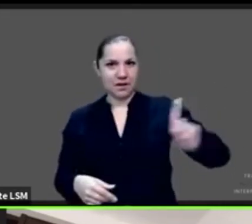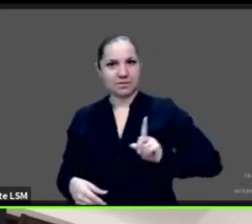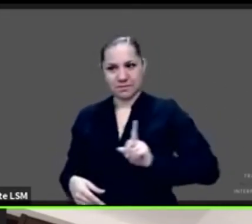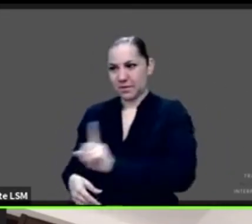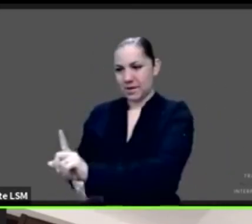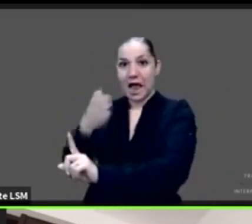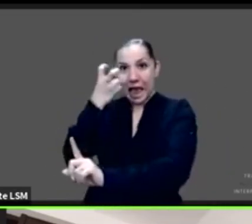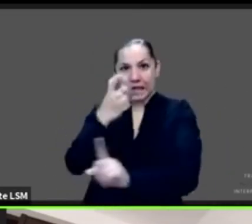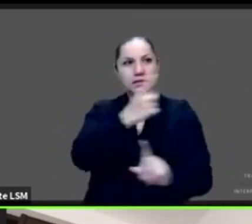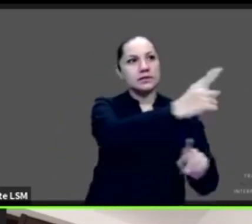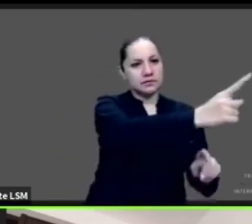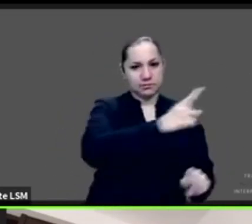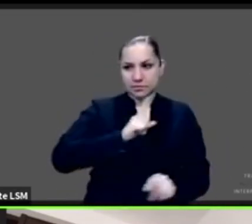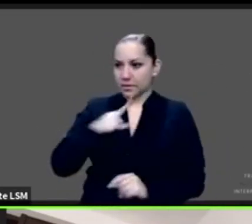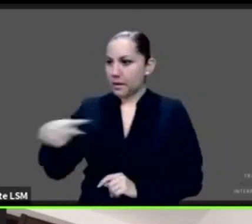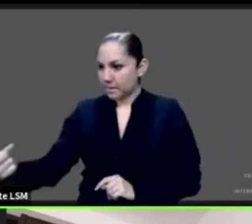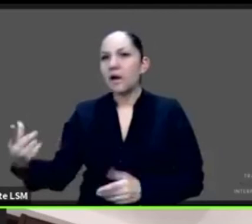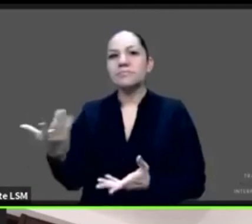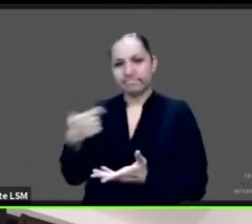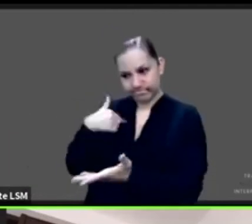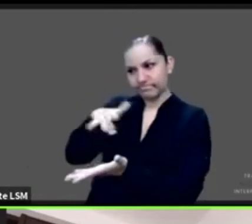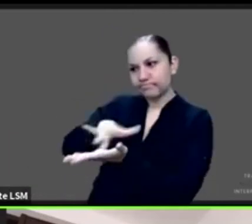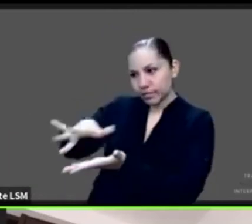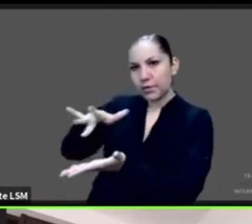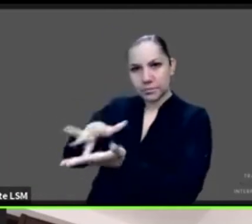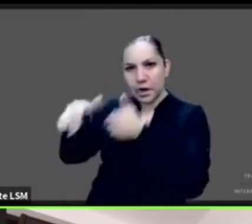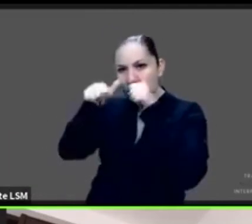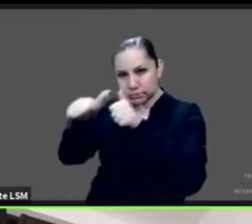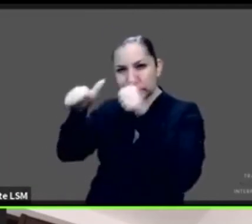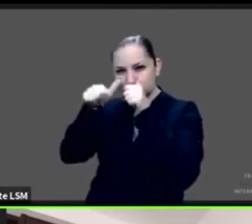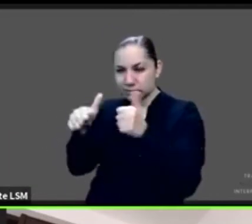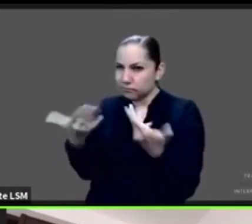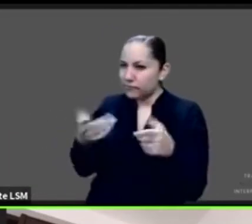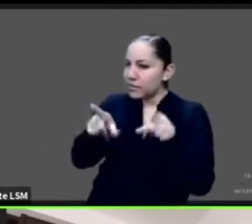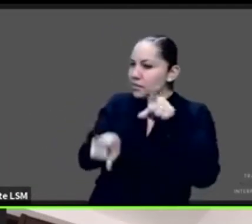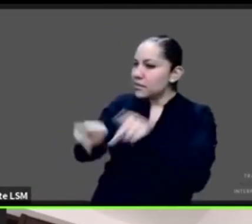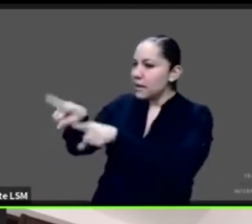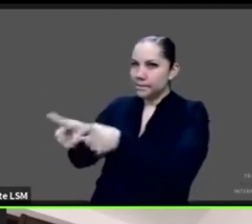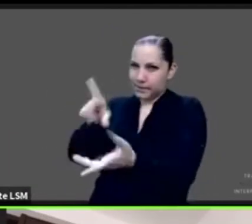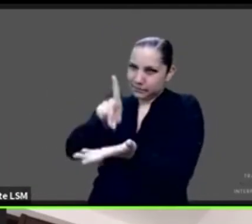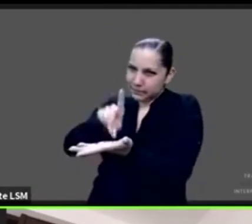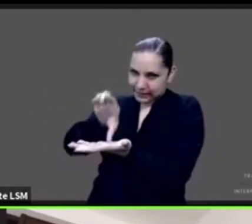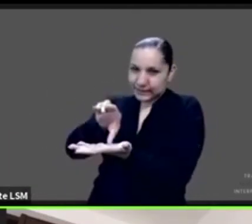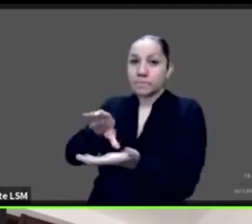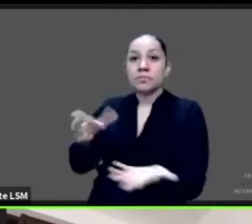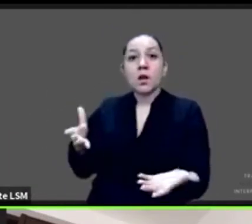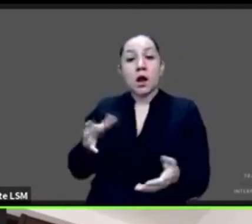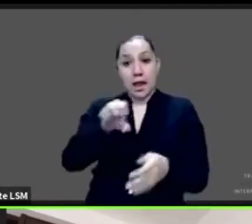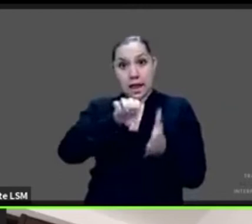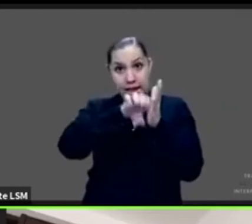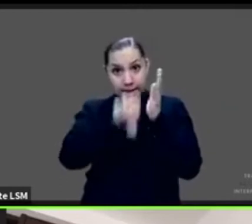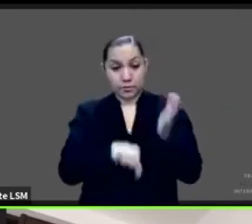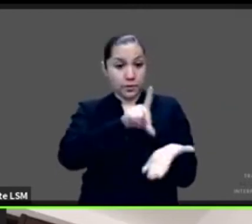discapacidad. Porque también hay que tomar en cuenta que hay discapacidades como las psicosociales, las